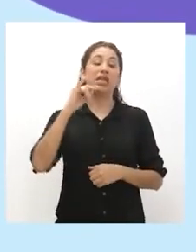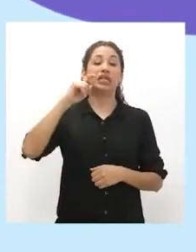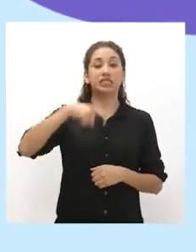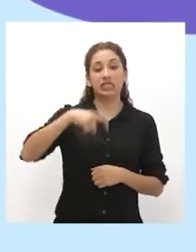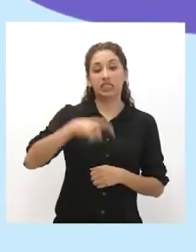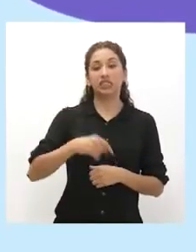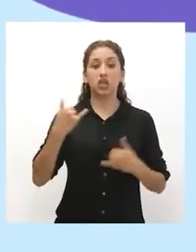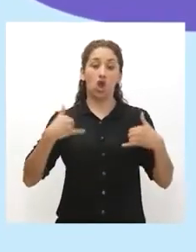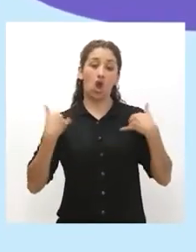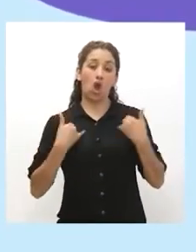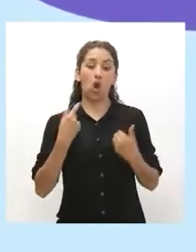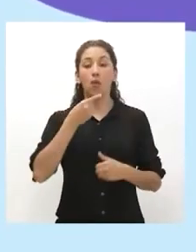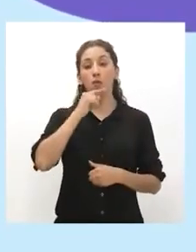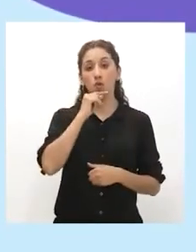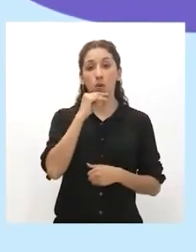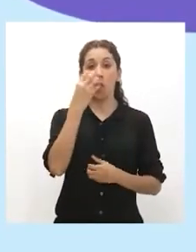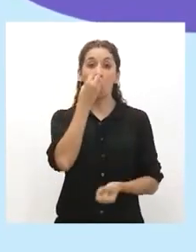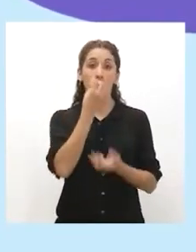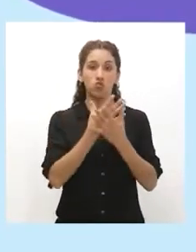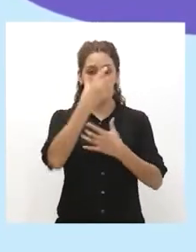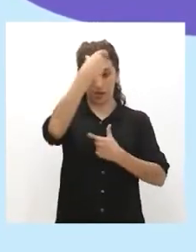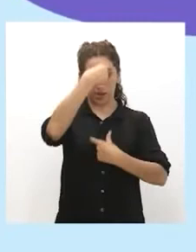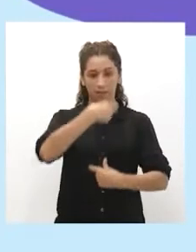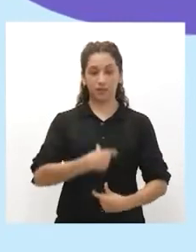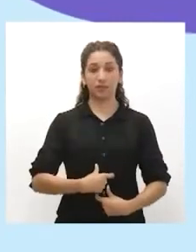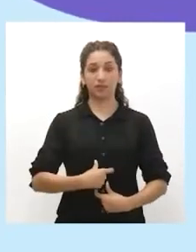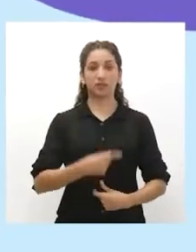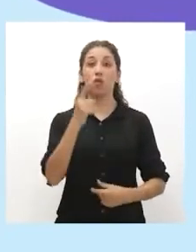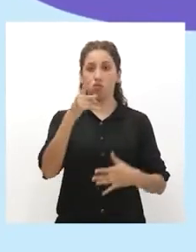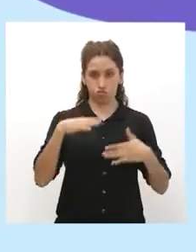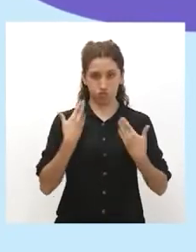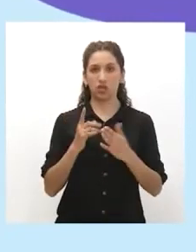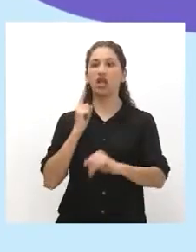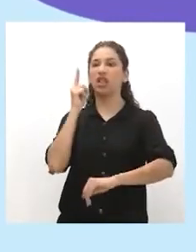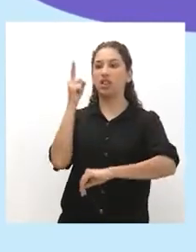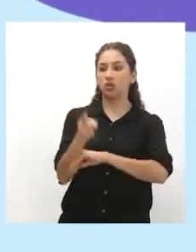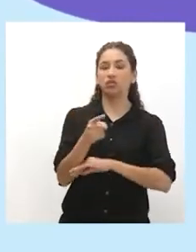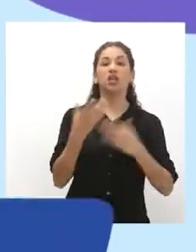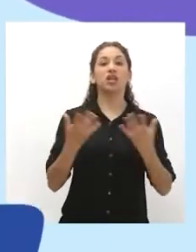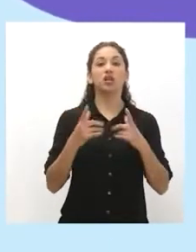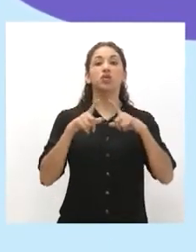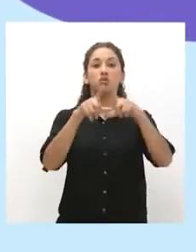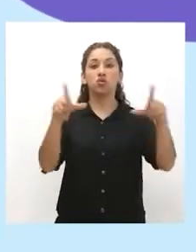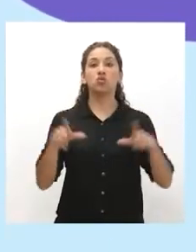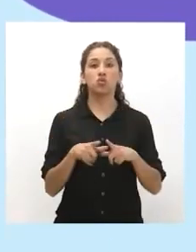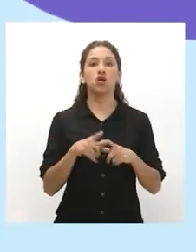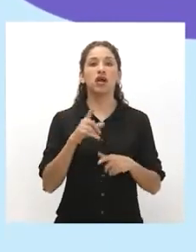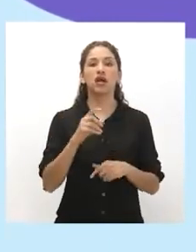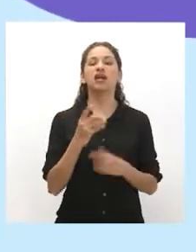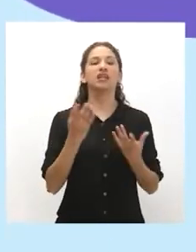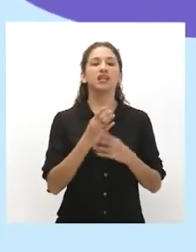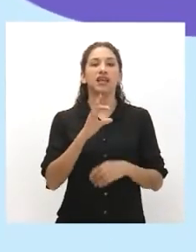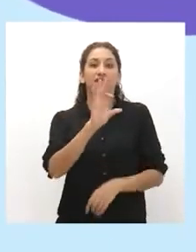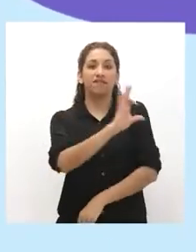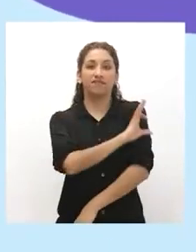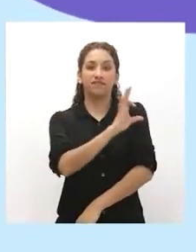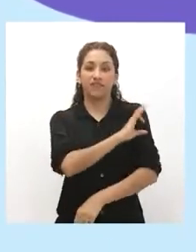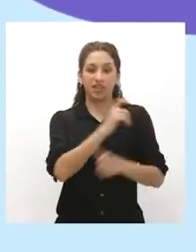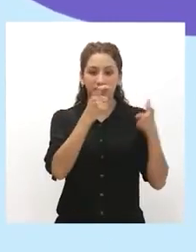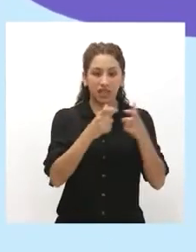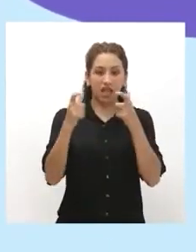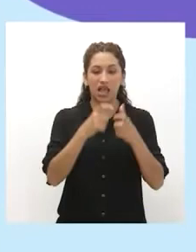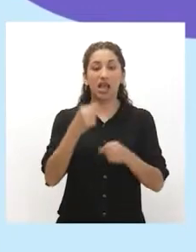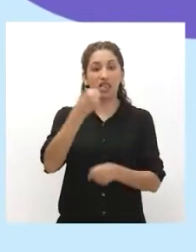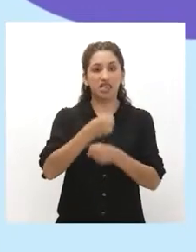necesita joven señorita de buena presencia. Puedes denunciarla ante la Superintendencia Nacional de Fiscalización